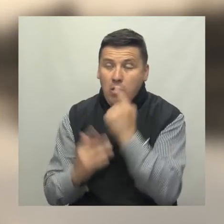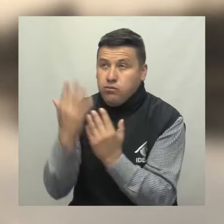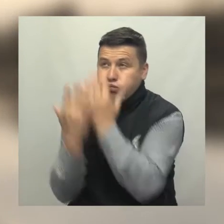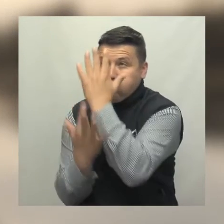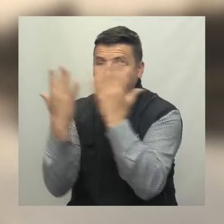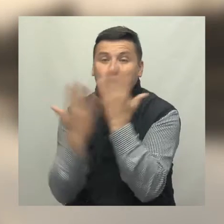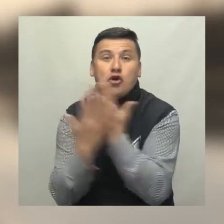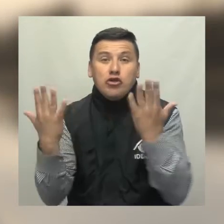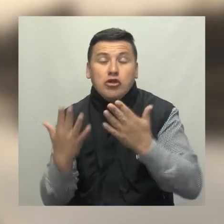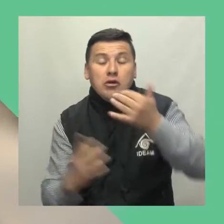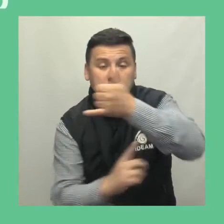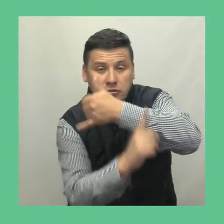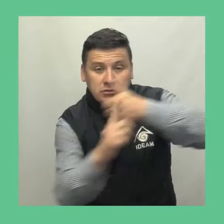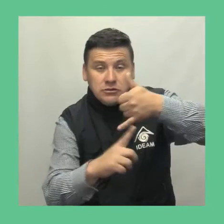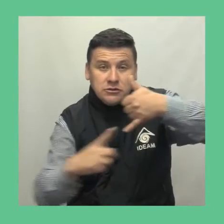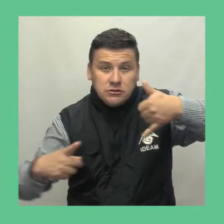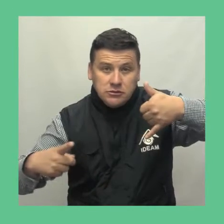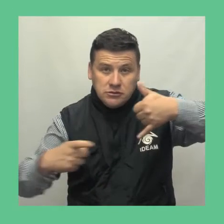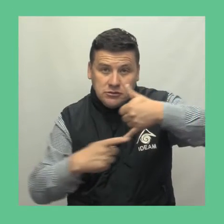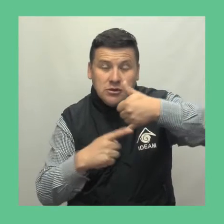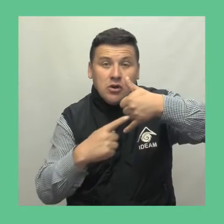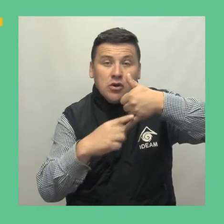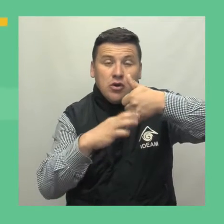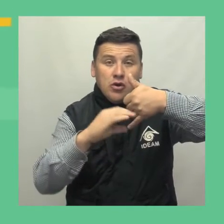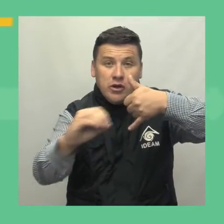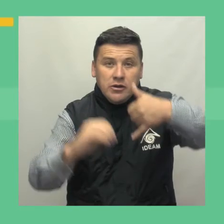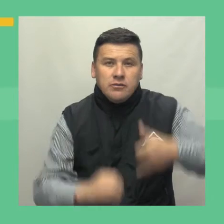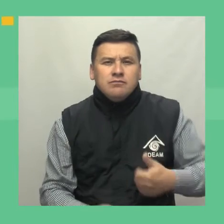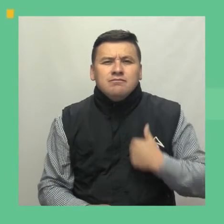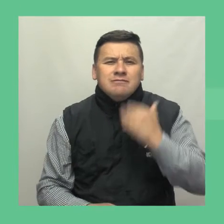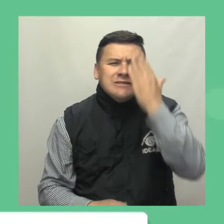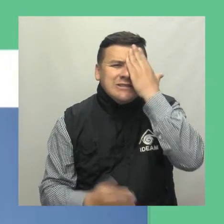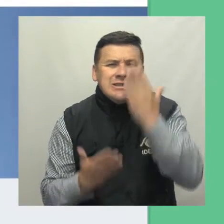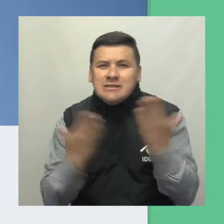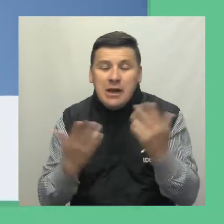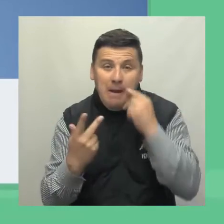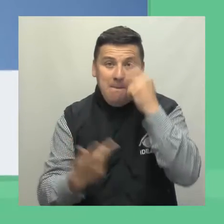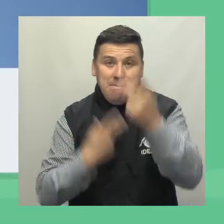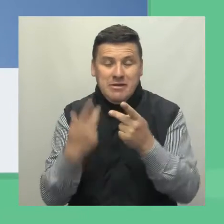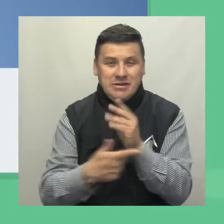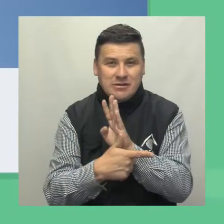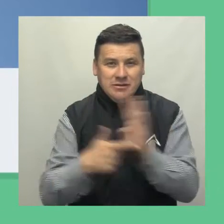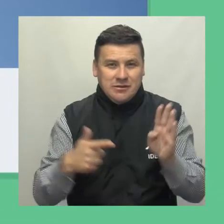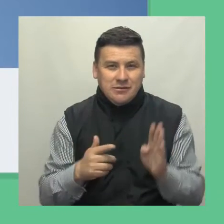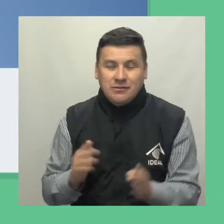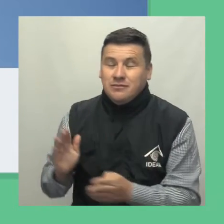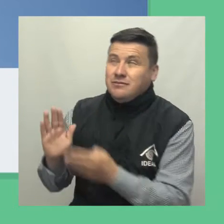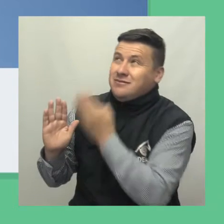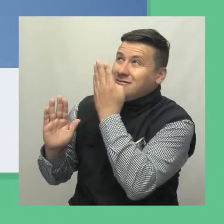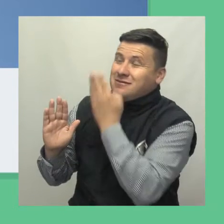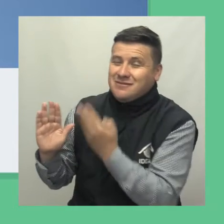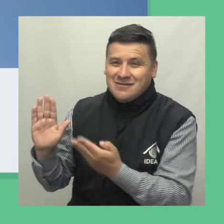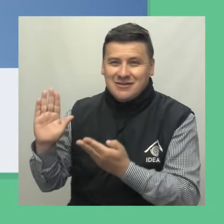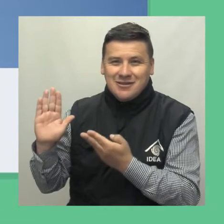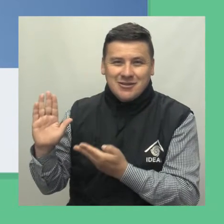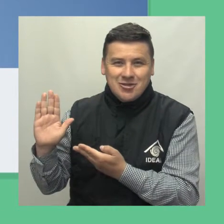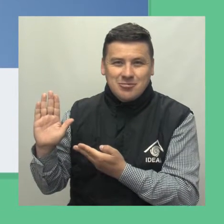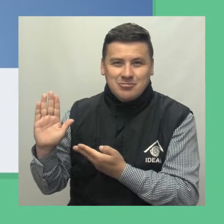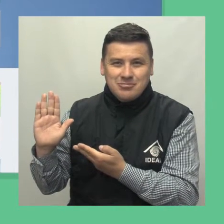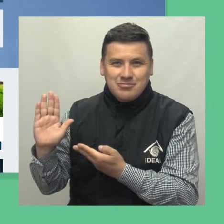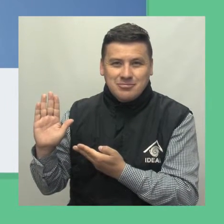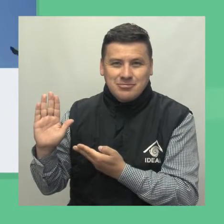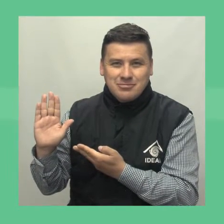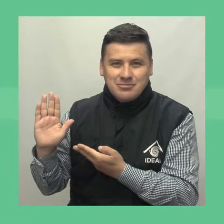en la región del Caribe, la Amazonía y la Orinoquía Para mayor información sobre el pronóstico del tiempo visítenos en www.ideam